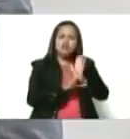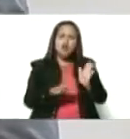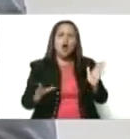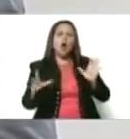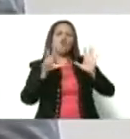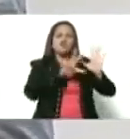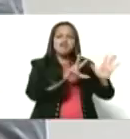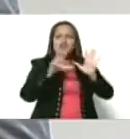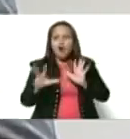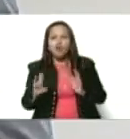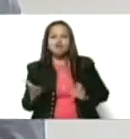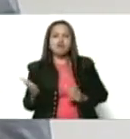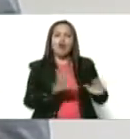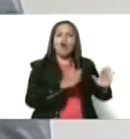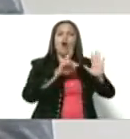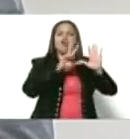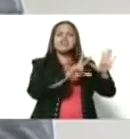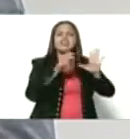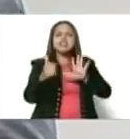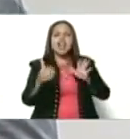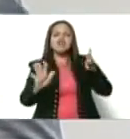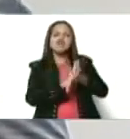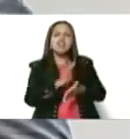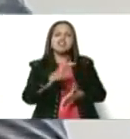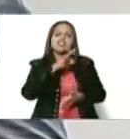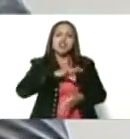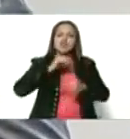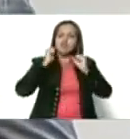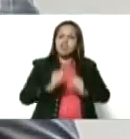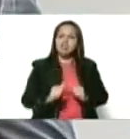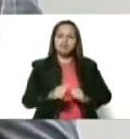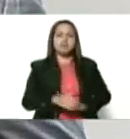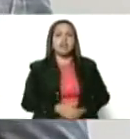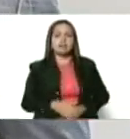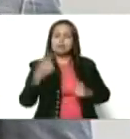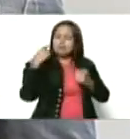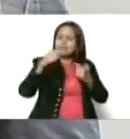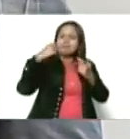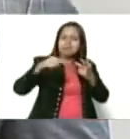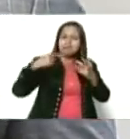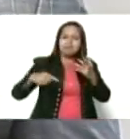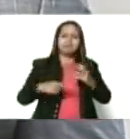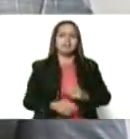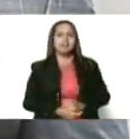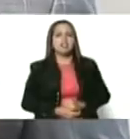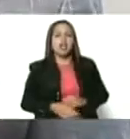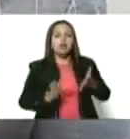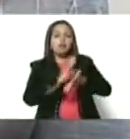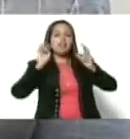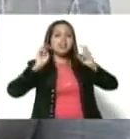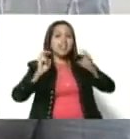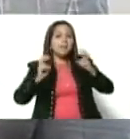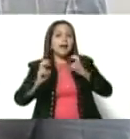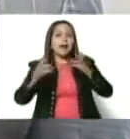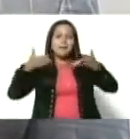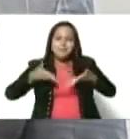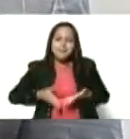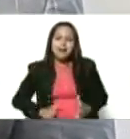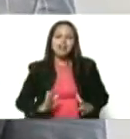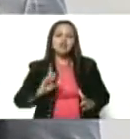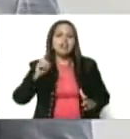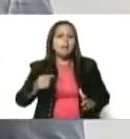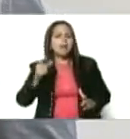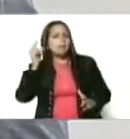está el 86, que habla de la seguridad social universal y una serie de reivindicaciones como el tema de la maternidad y la paternidad.